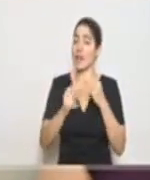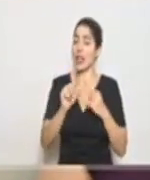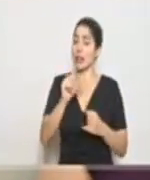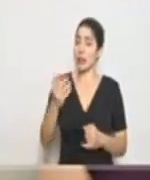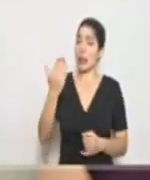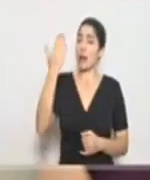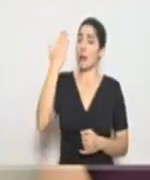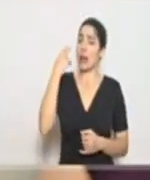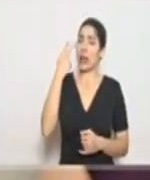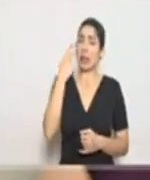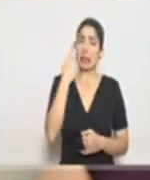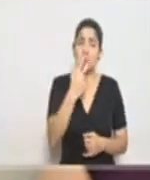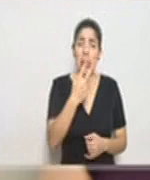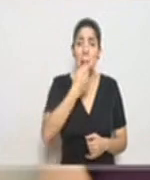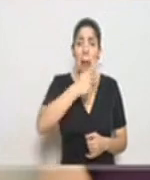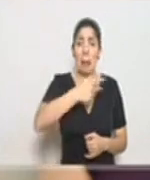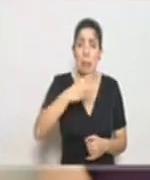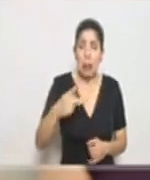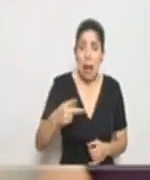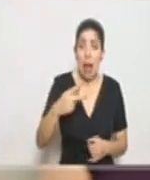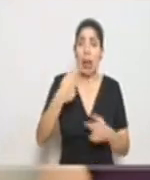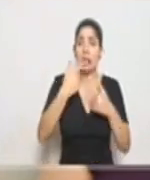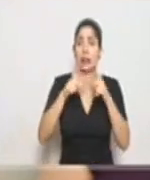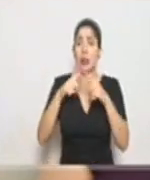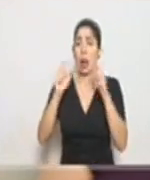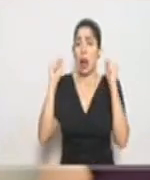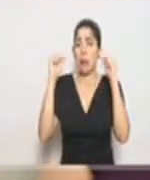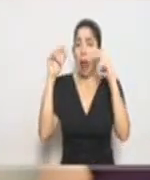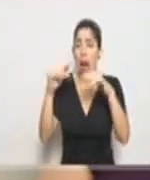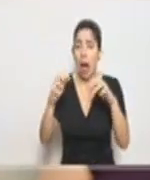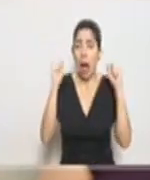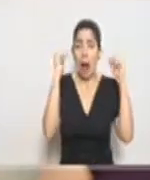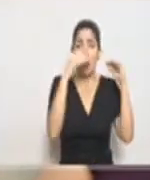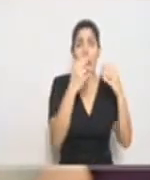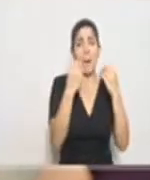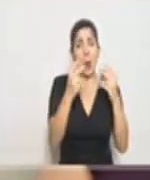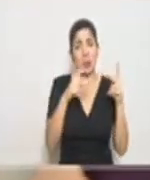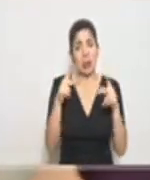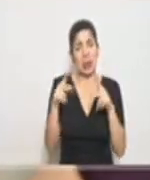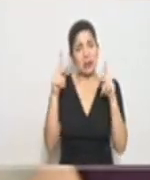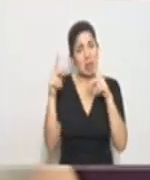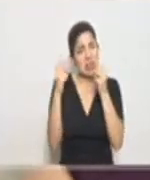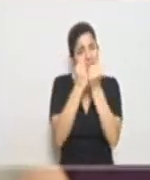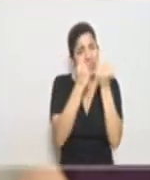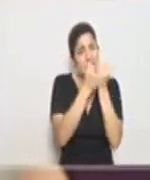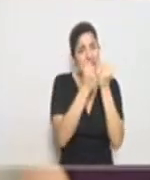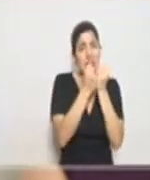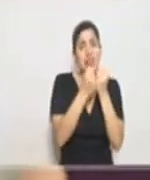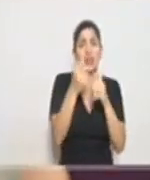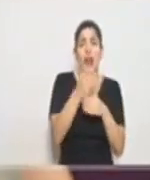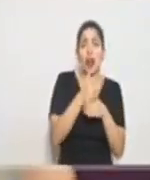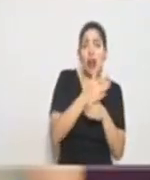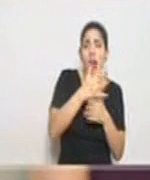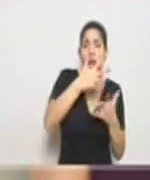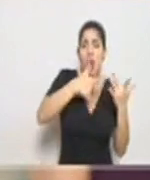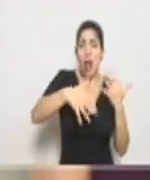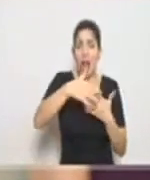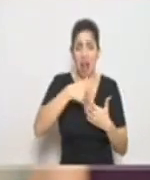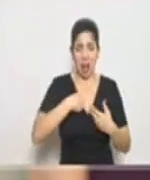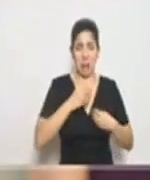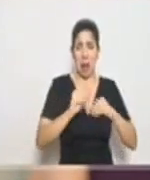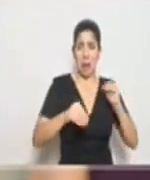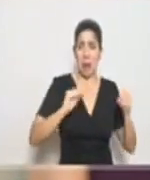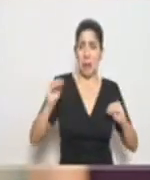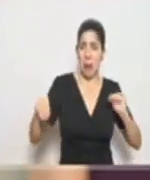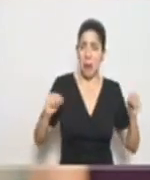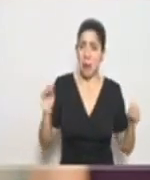vimos playas y diferentes centros abarrotados de gente, hacinada, compartiendo y transmitiendo